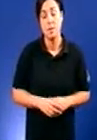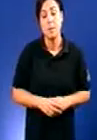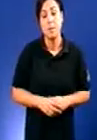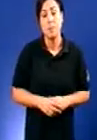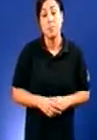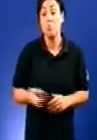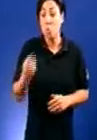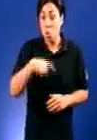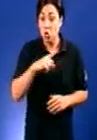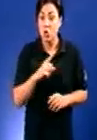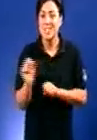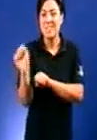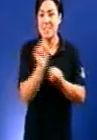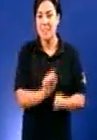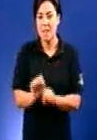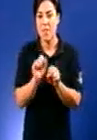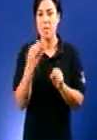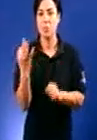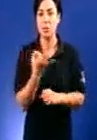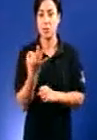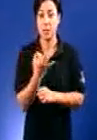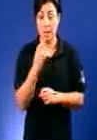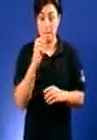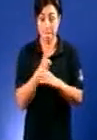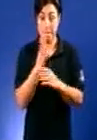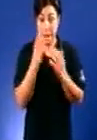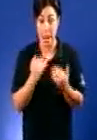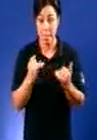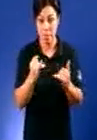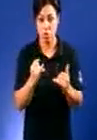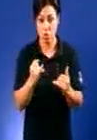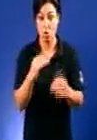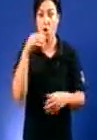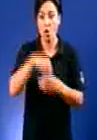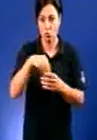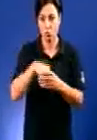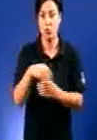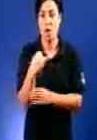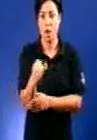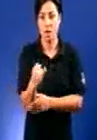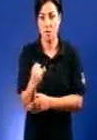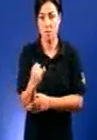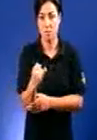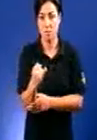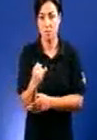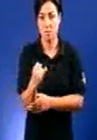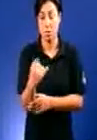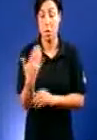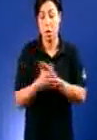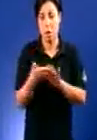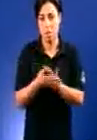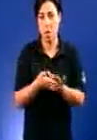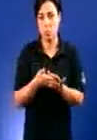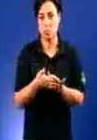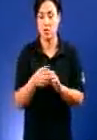defendemos, é que se encha de contido este Parlamento. E que veñamos a falar, evidentemente, despois de 30 anos dunhas